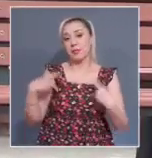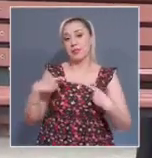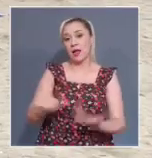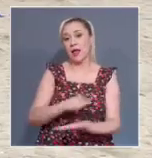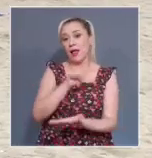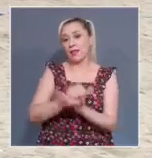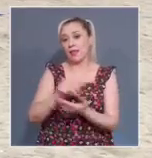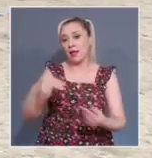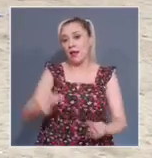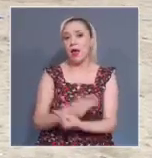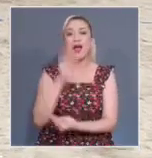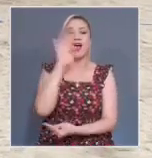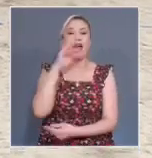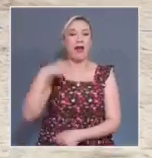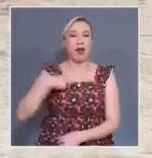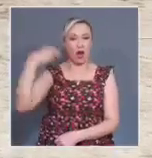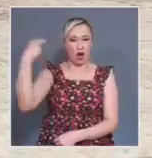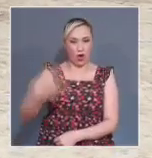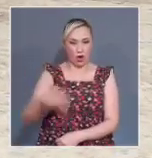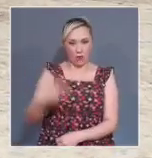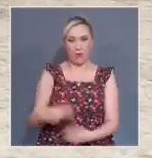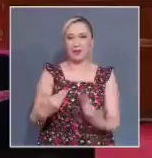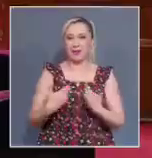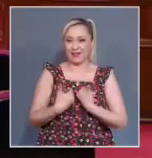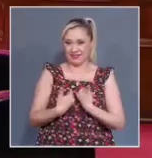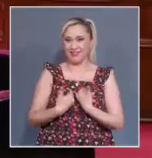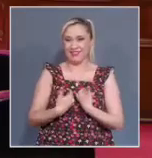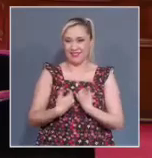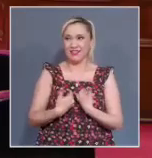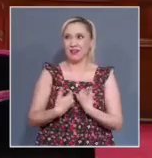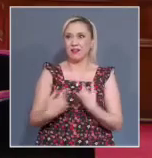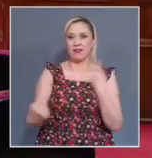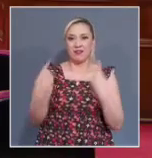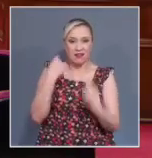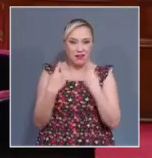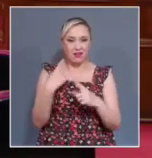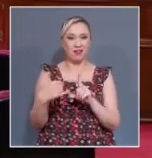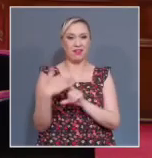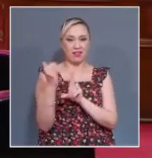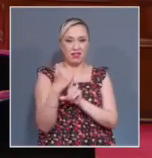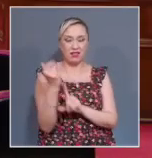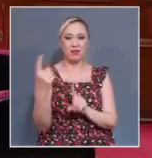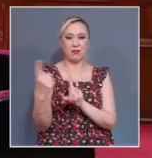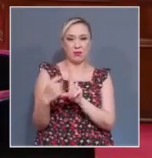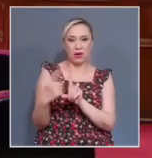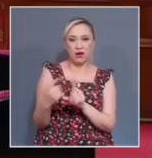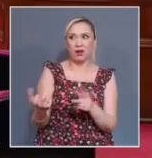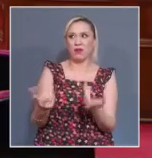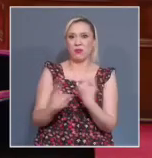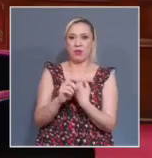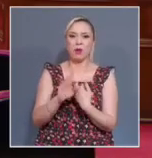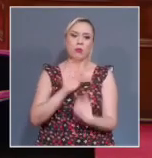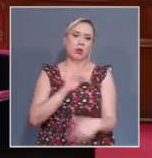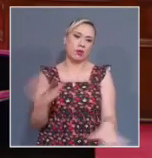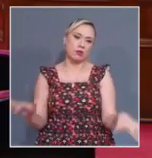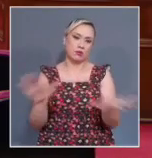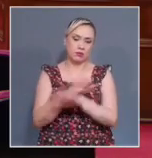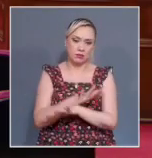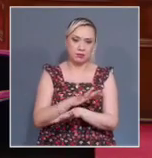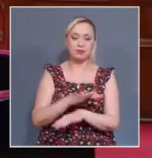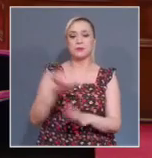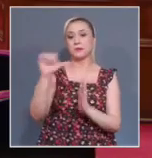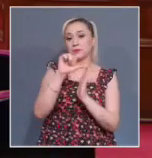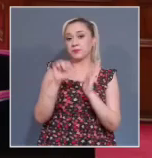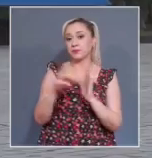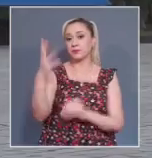cause afrenta, sea infamante o la exponga al ridículo. Hay otra acción de inconstitucionalidad contra el artículo 306 del Código